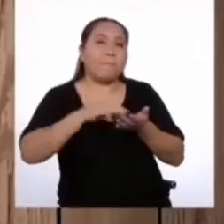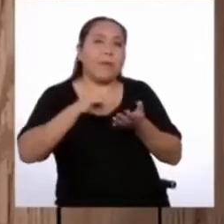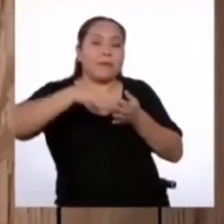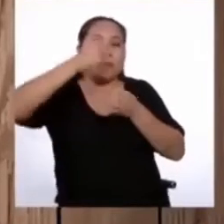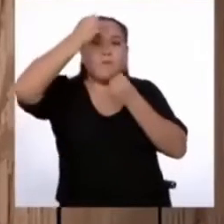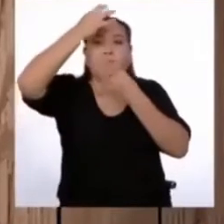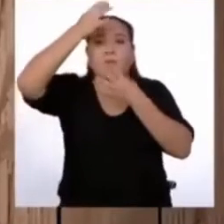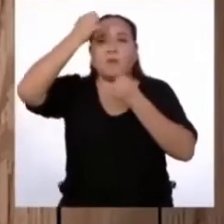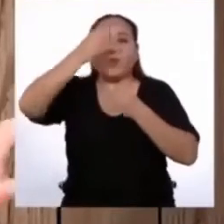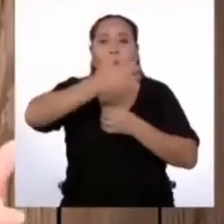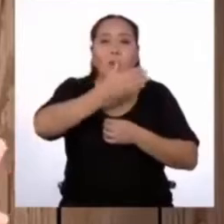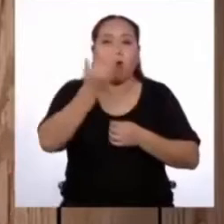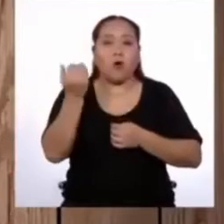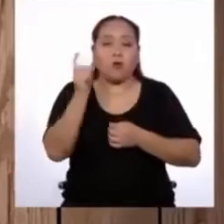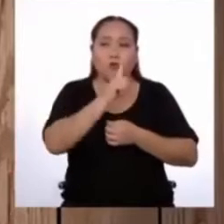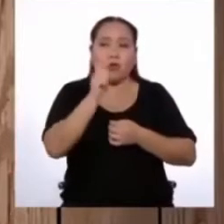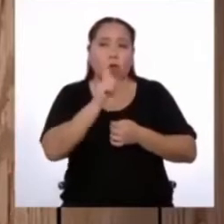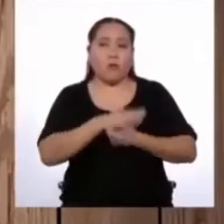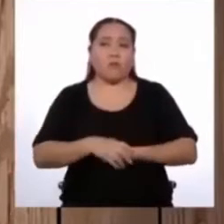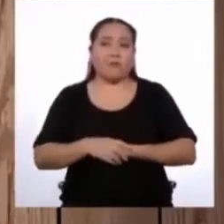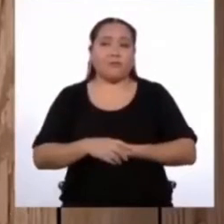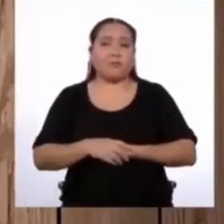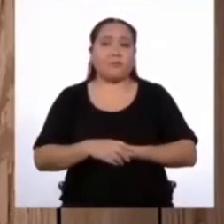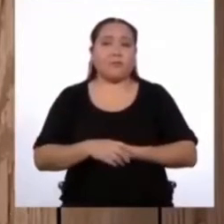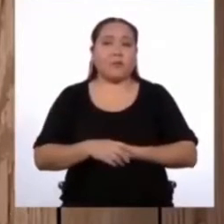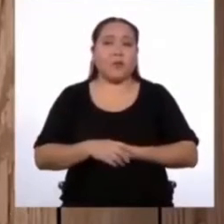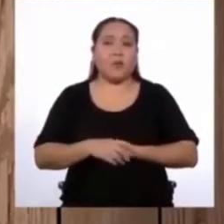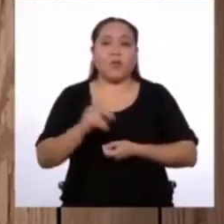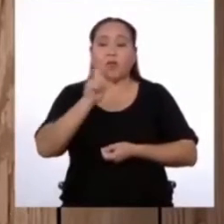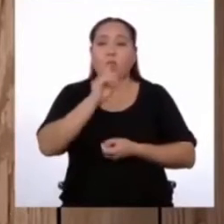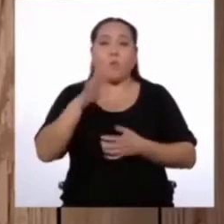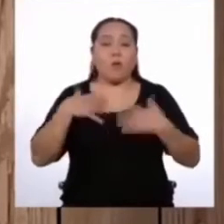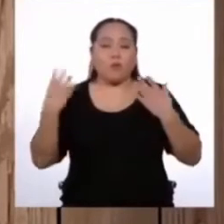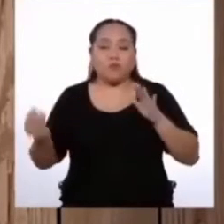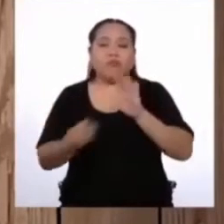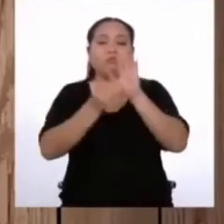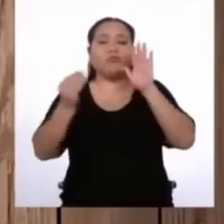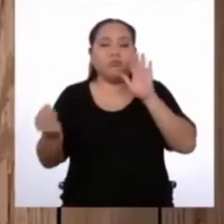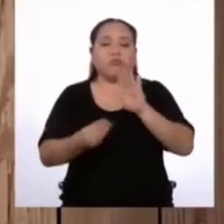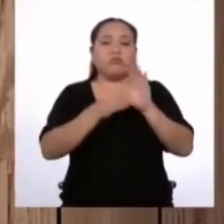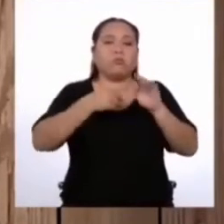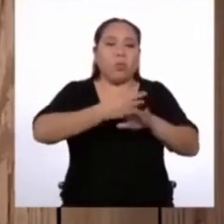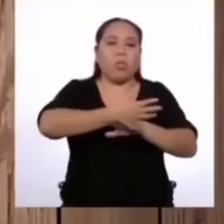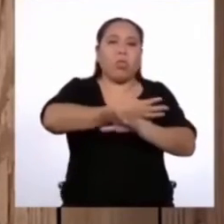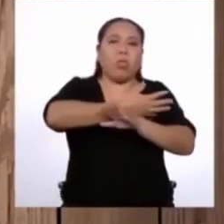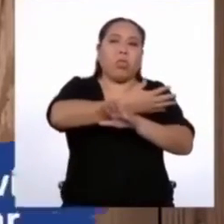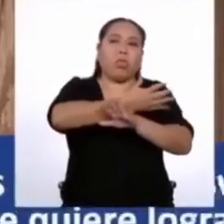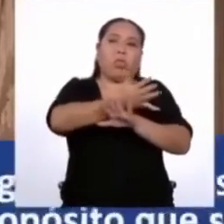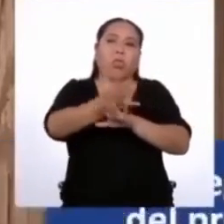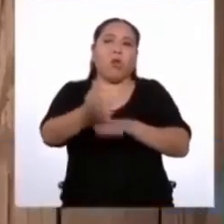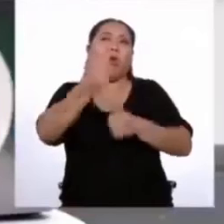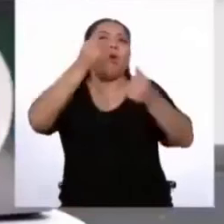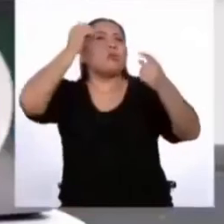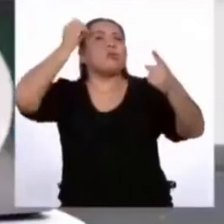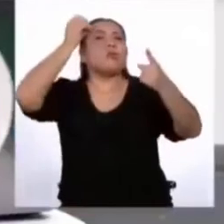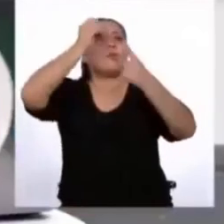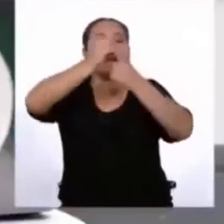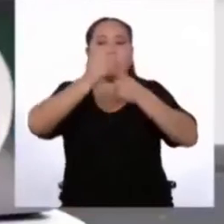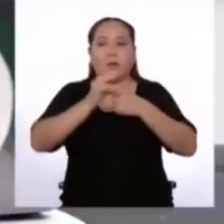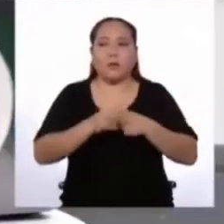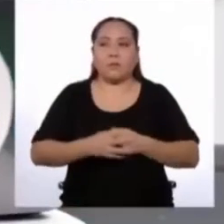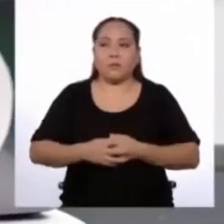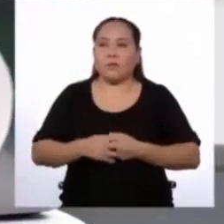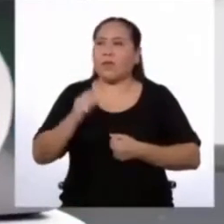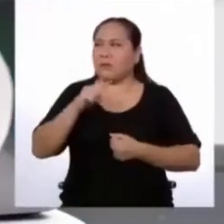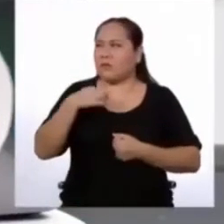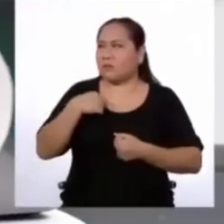es mejor. No siempre es así. No agreguemos cosas que nos desvíen del propósito que se quiere lograr. Eso a